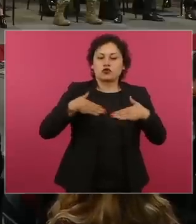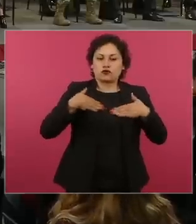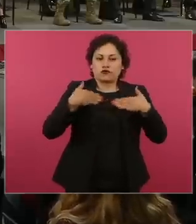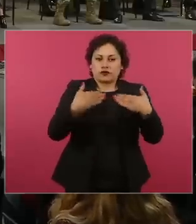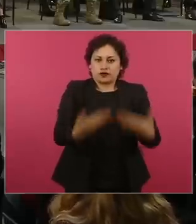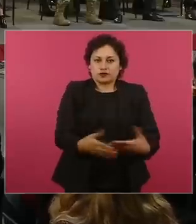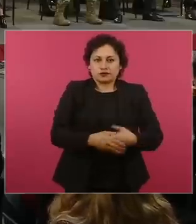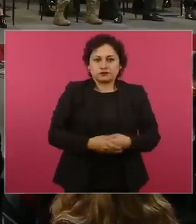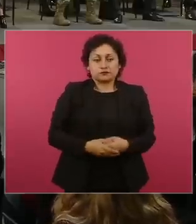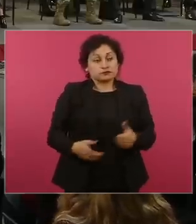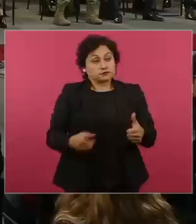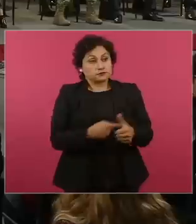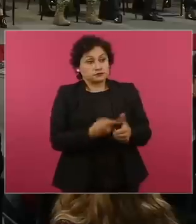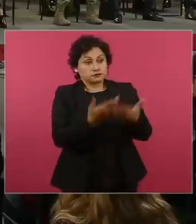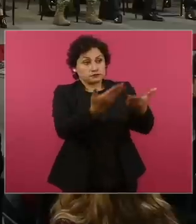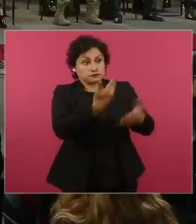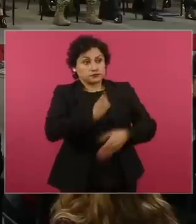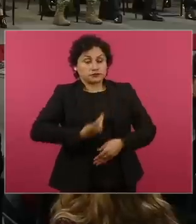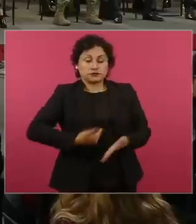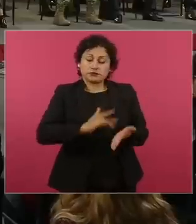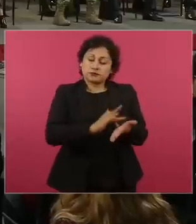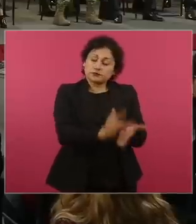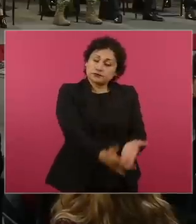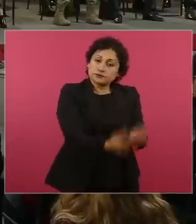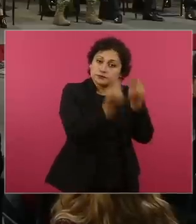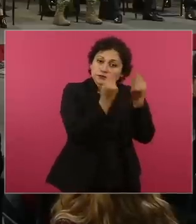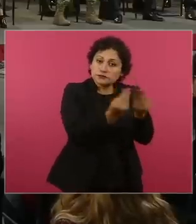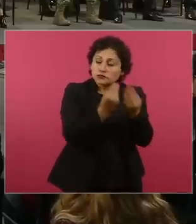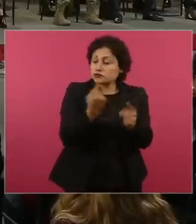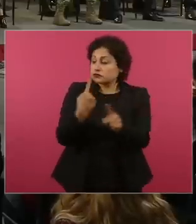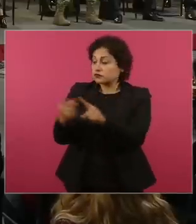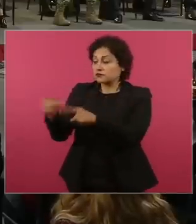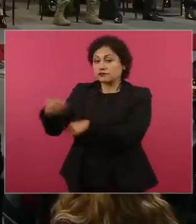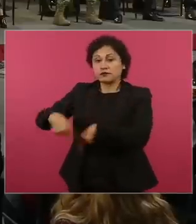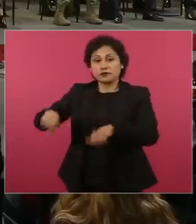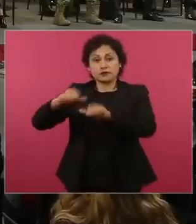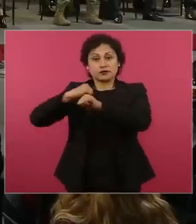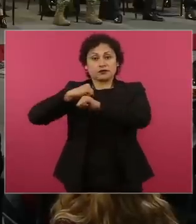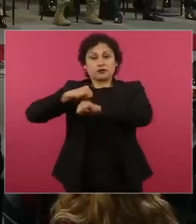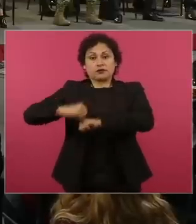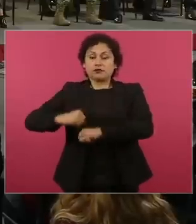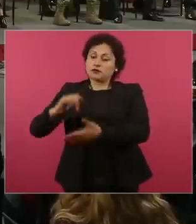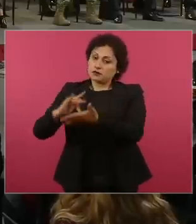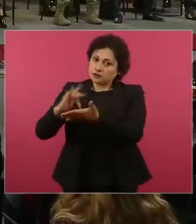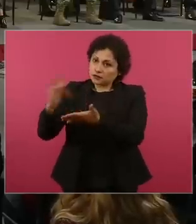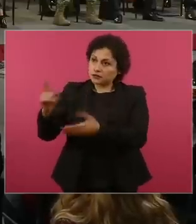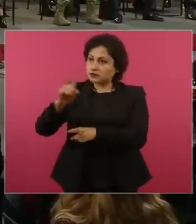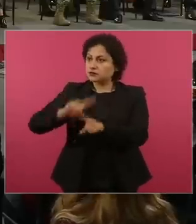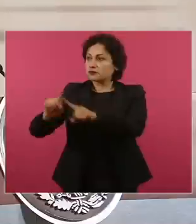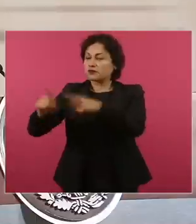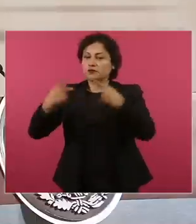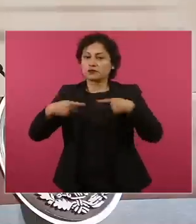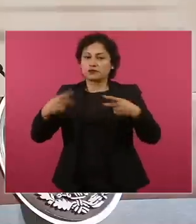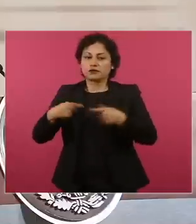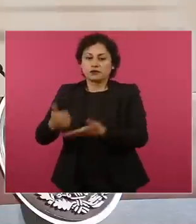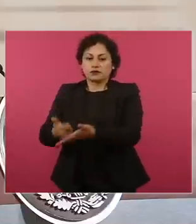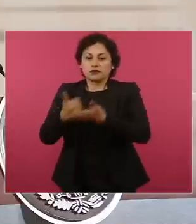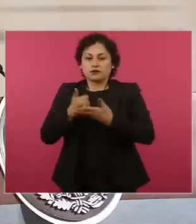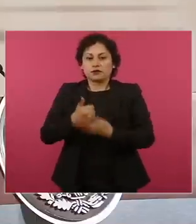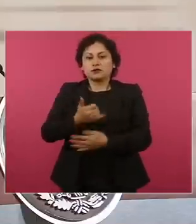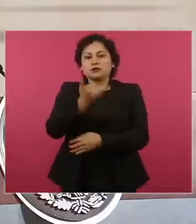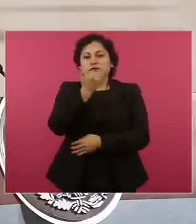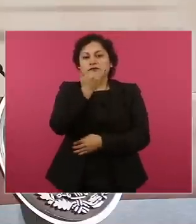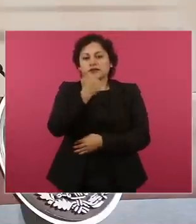muchas gracias. Muchas gracias a las autoridades y a las instituciones que nos ayudaron. Yo no soy muy de hablar, pero sí de